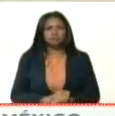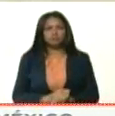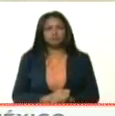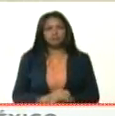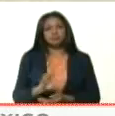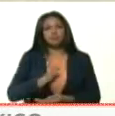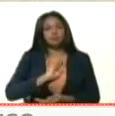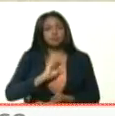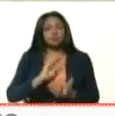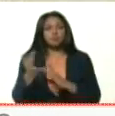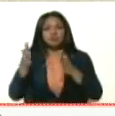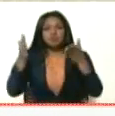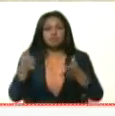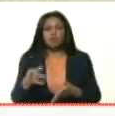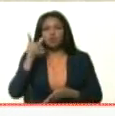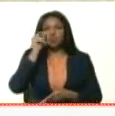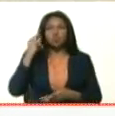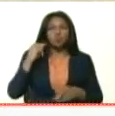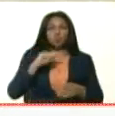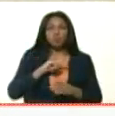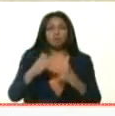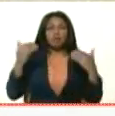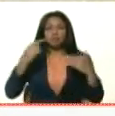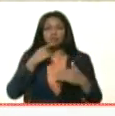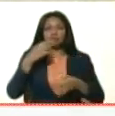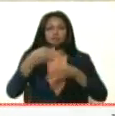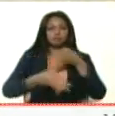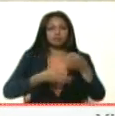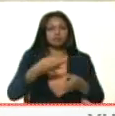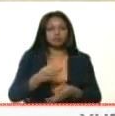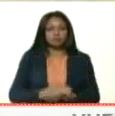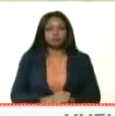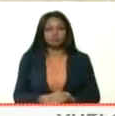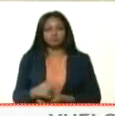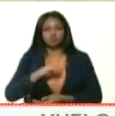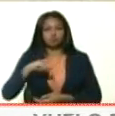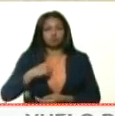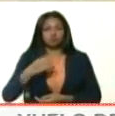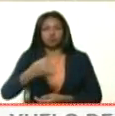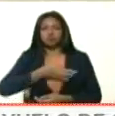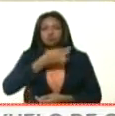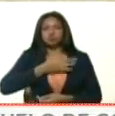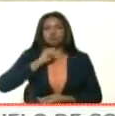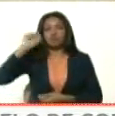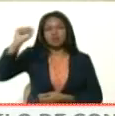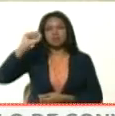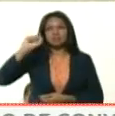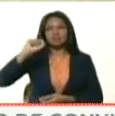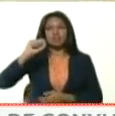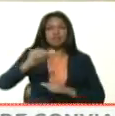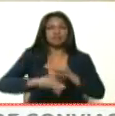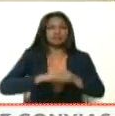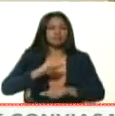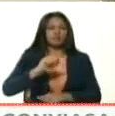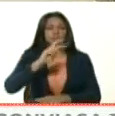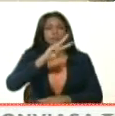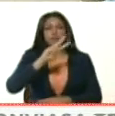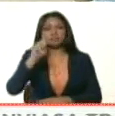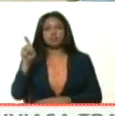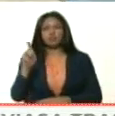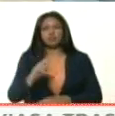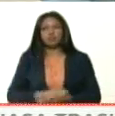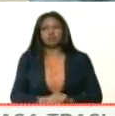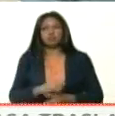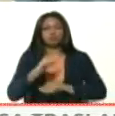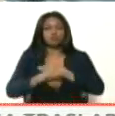cristianas. Es lo más grande que podemos decir. Nosotros, los socialistas del siglo XXI, decimos que nuestro socialismo es